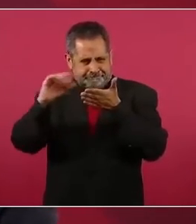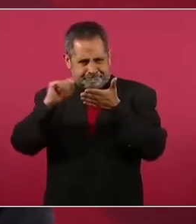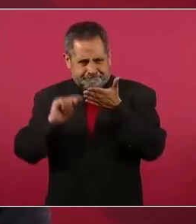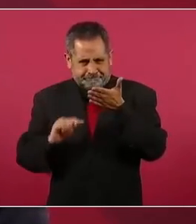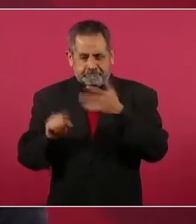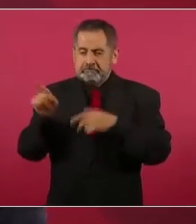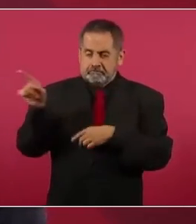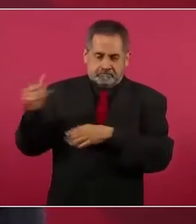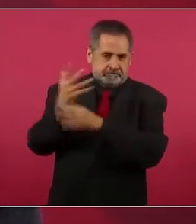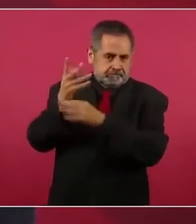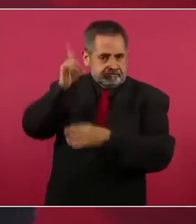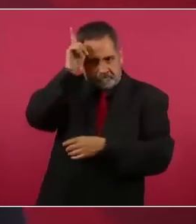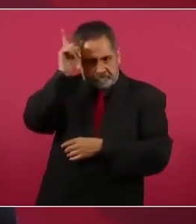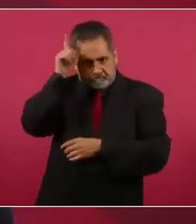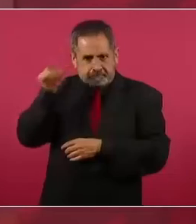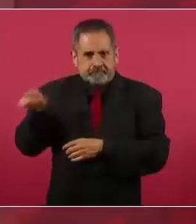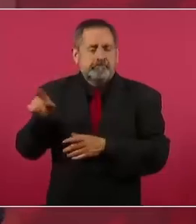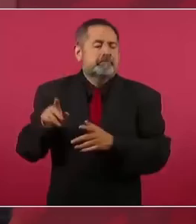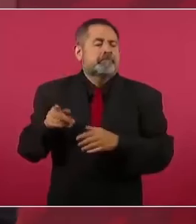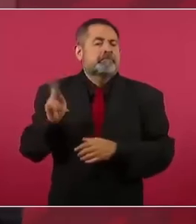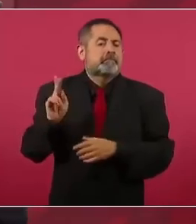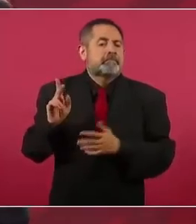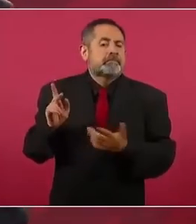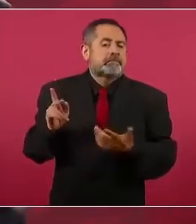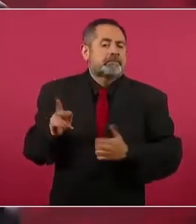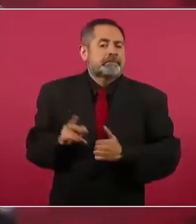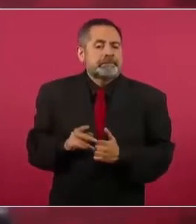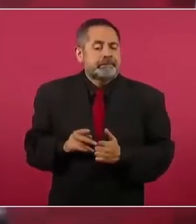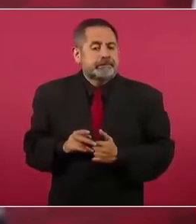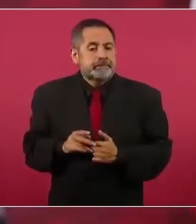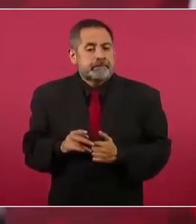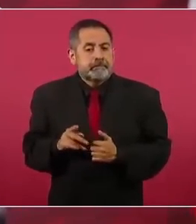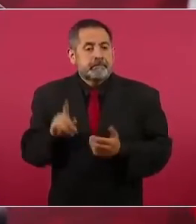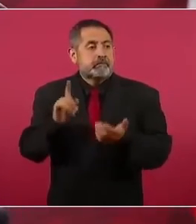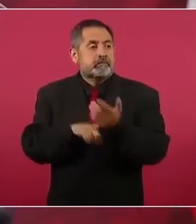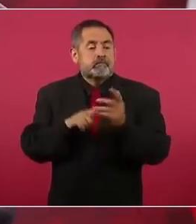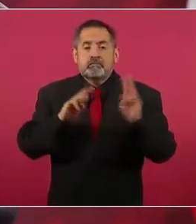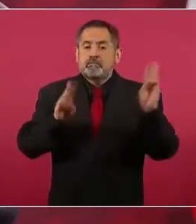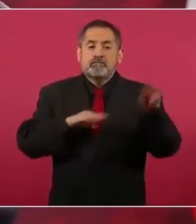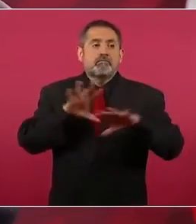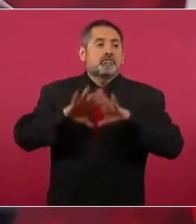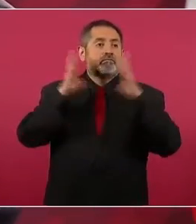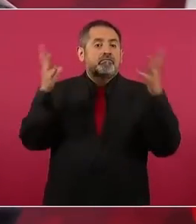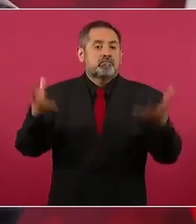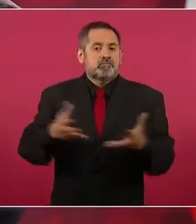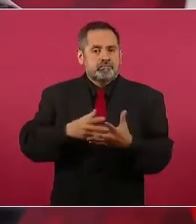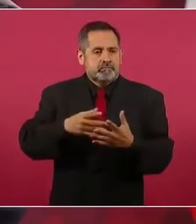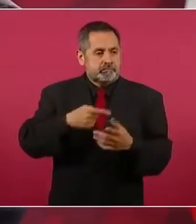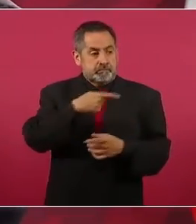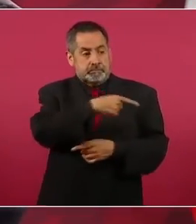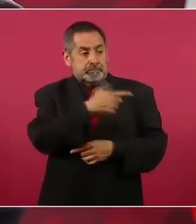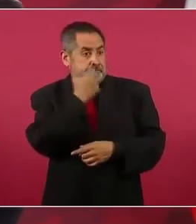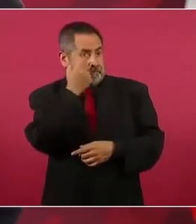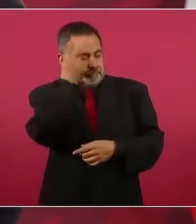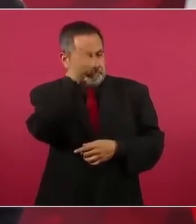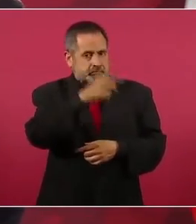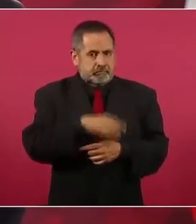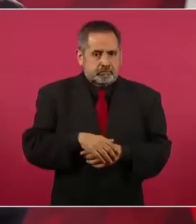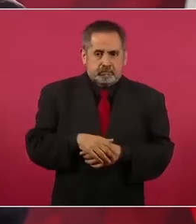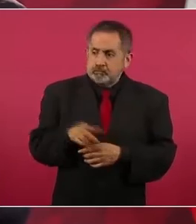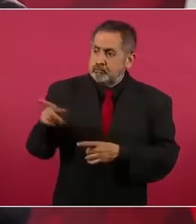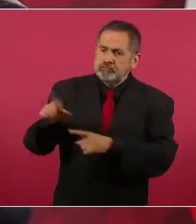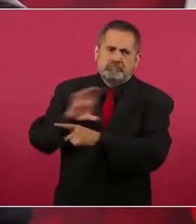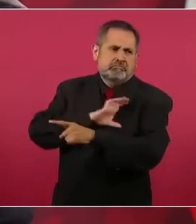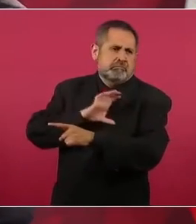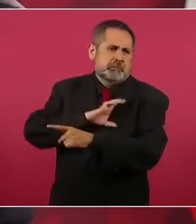Pero los dueños del mundo lo aceptaban